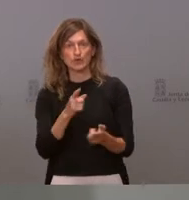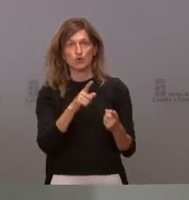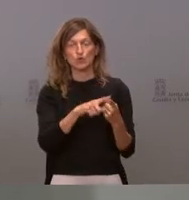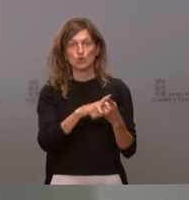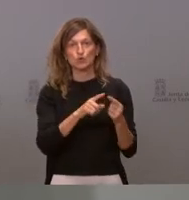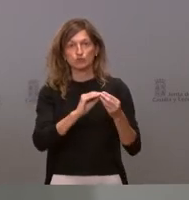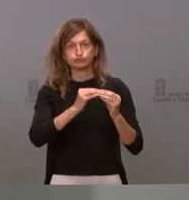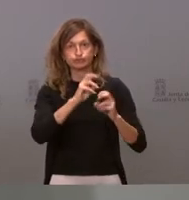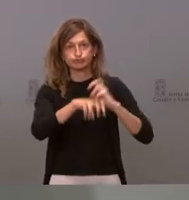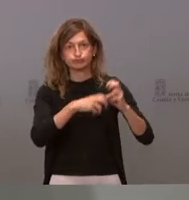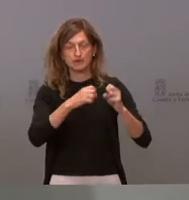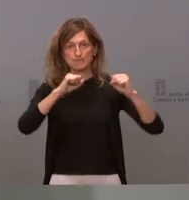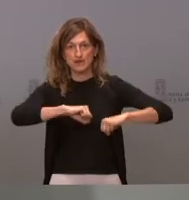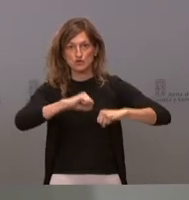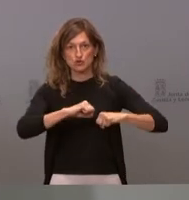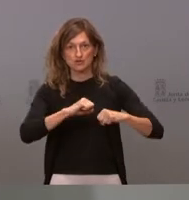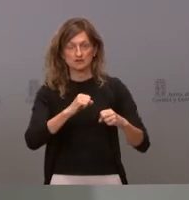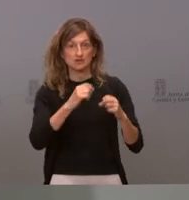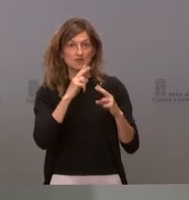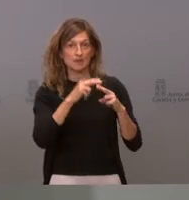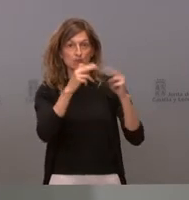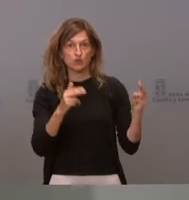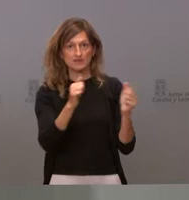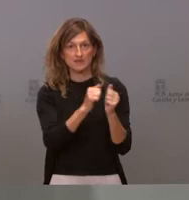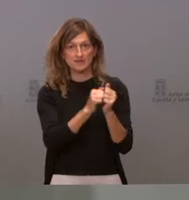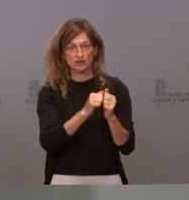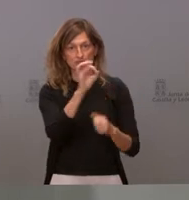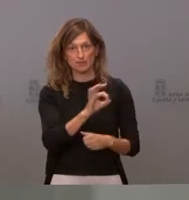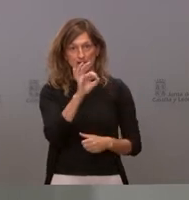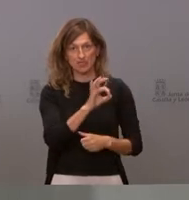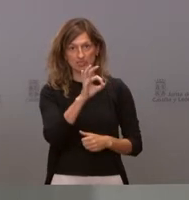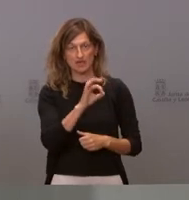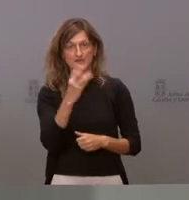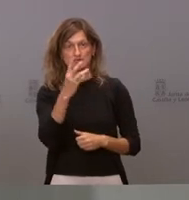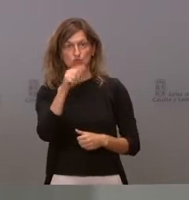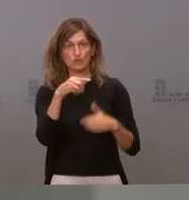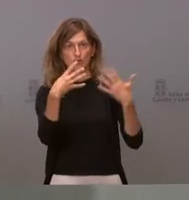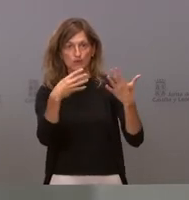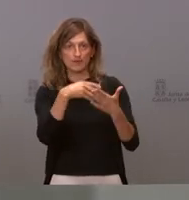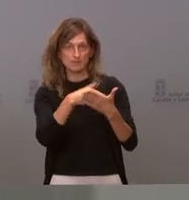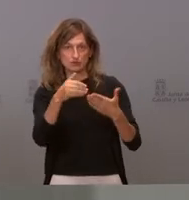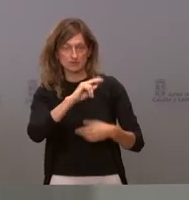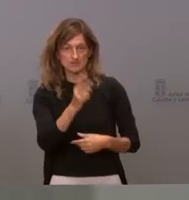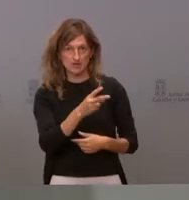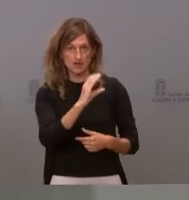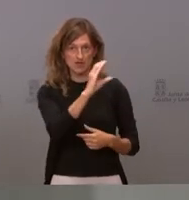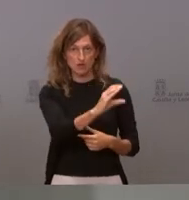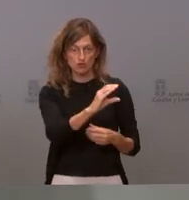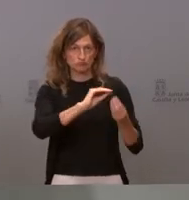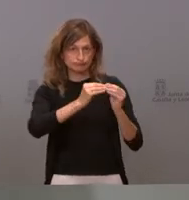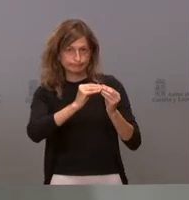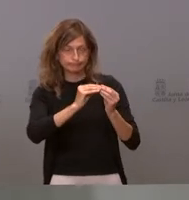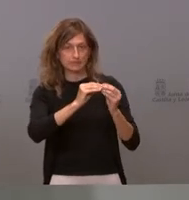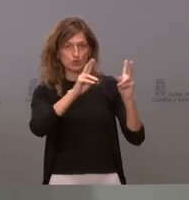la reforma de residencia de mayores Puente de Hierro en la ciudad de Palencia, por un total de 3,9 millones de euros para adecuarla